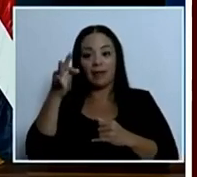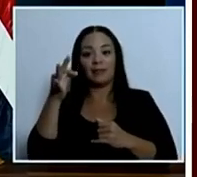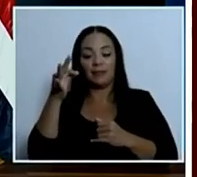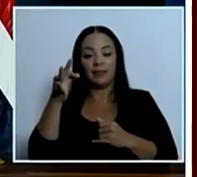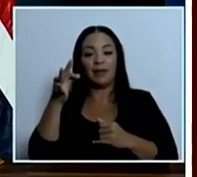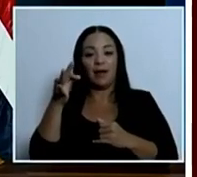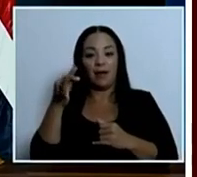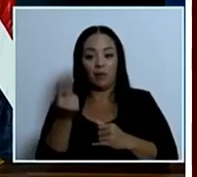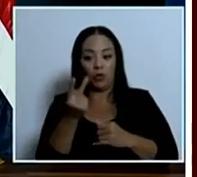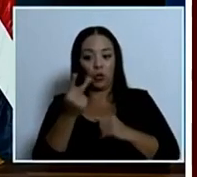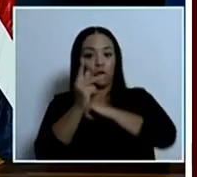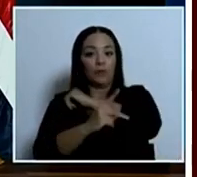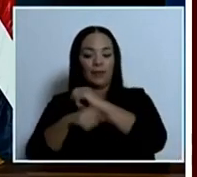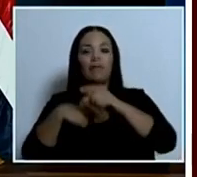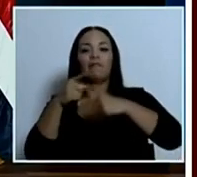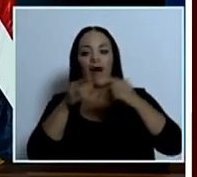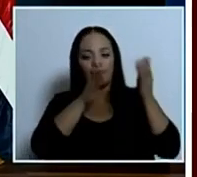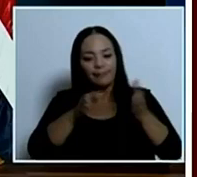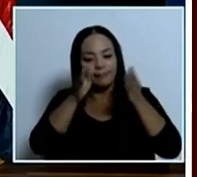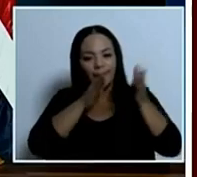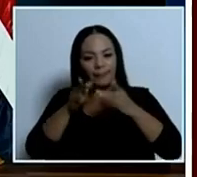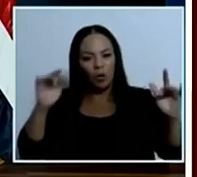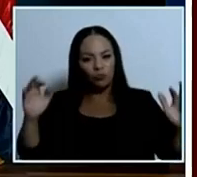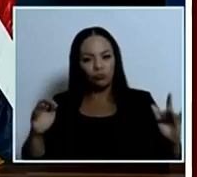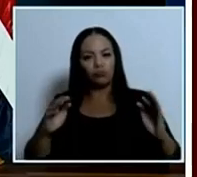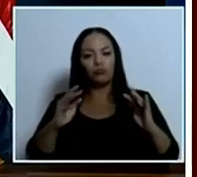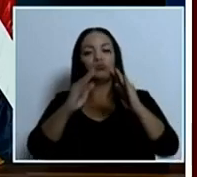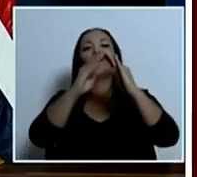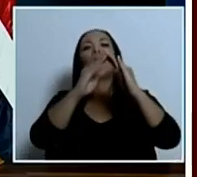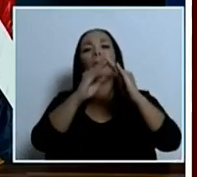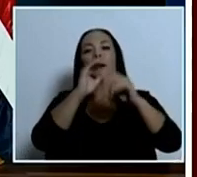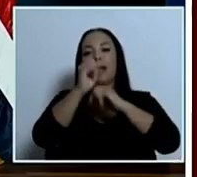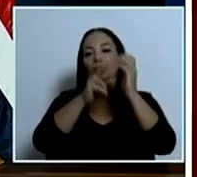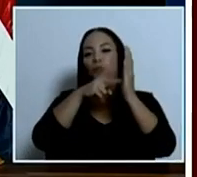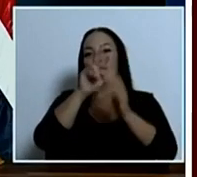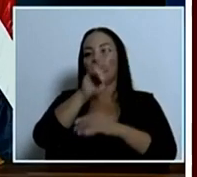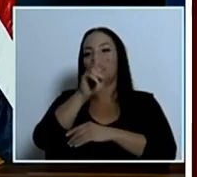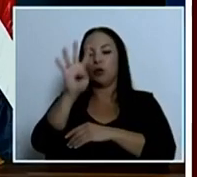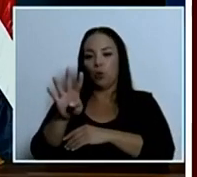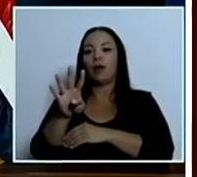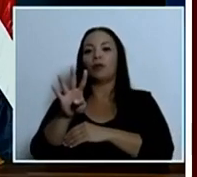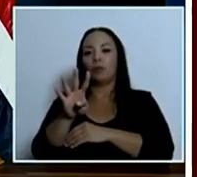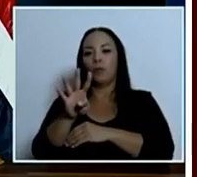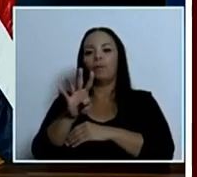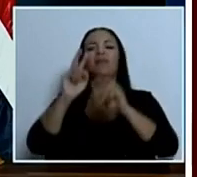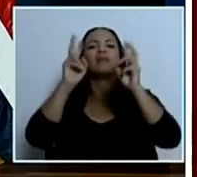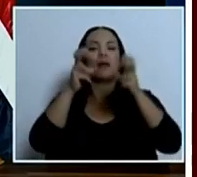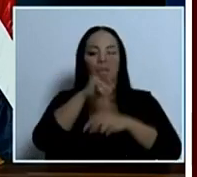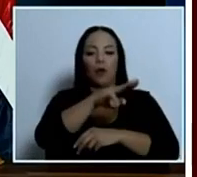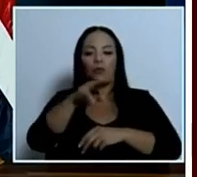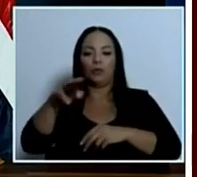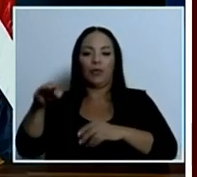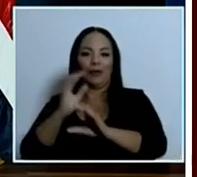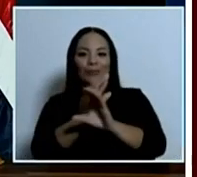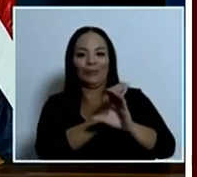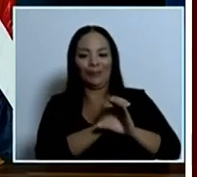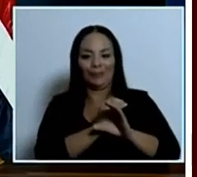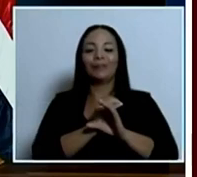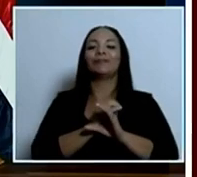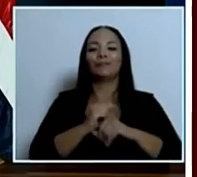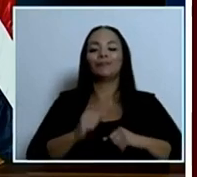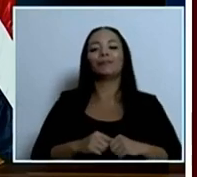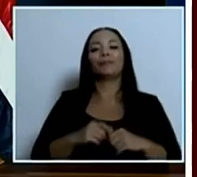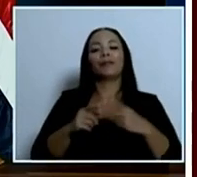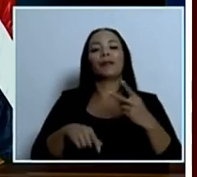de una cumbre mundial sobre los océanos en el año 24 en Costa Rica y, posteriormente, la cumbre mundial